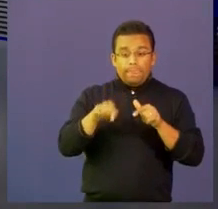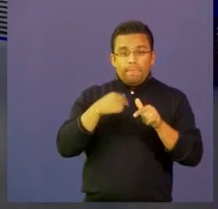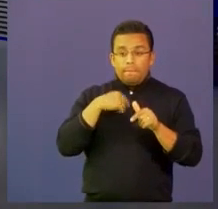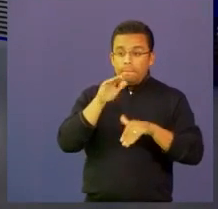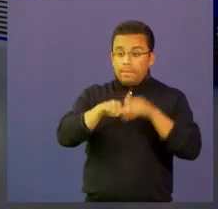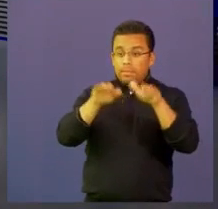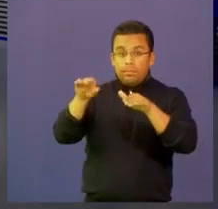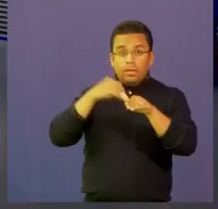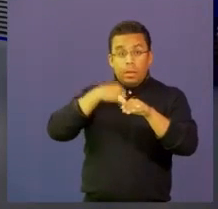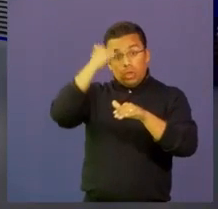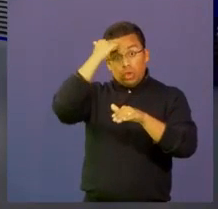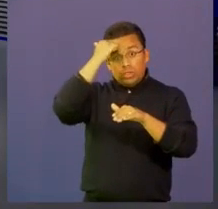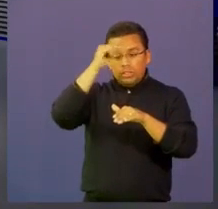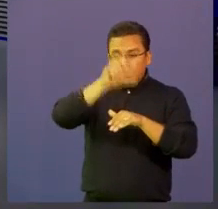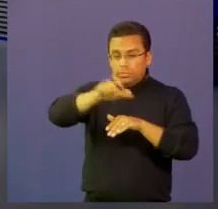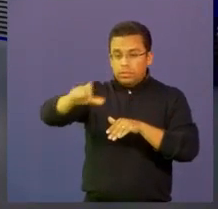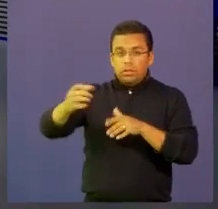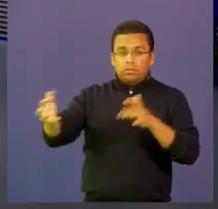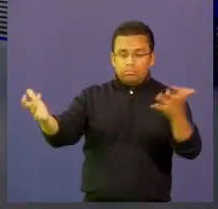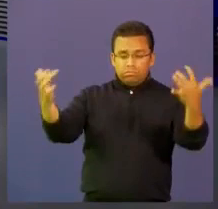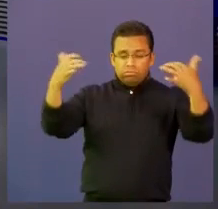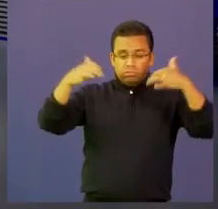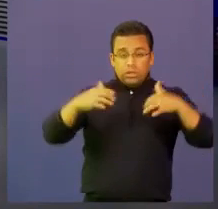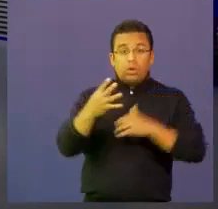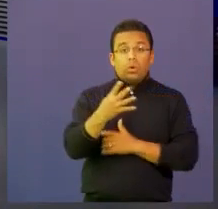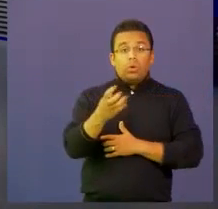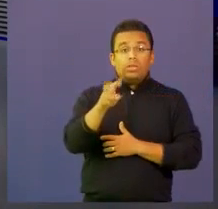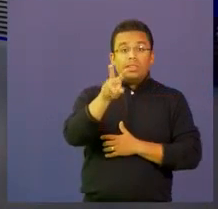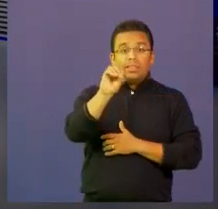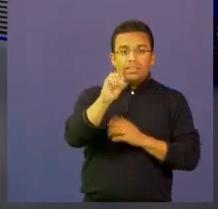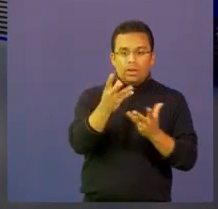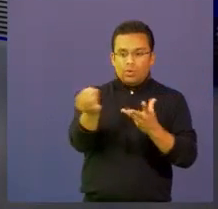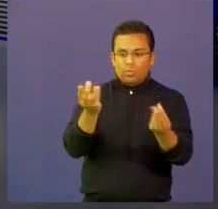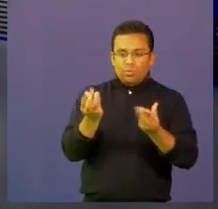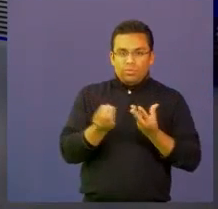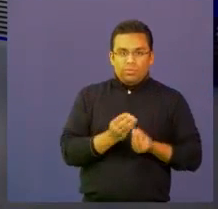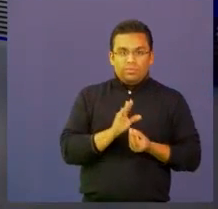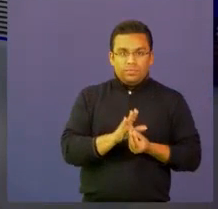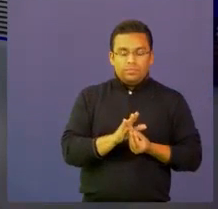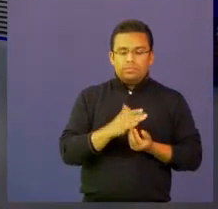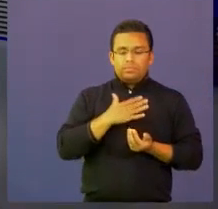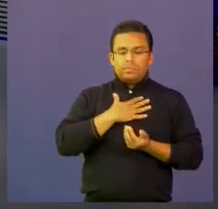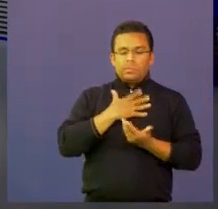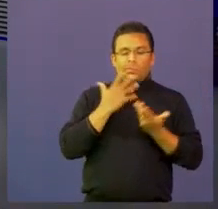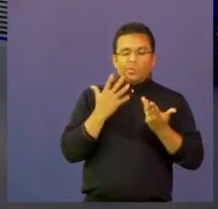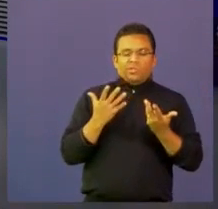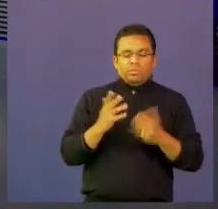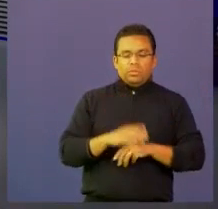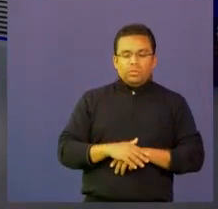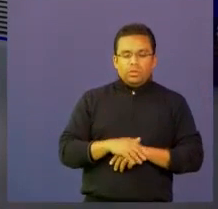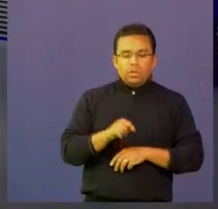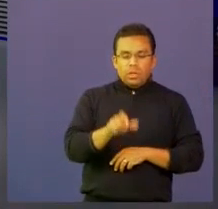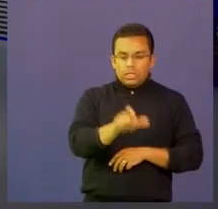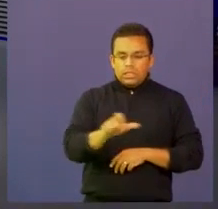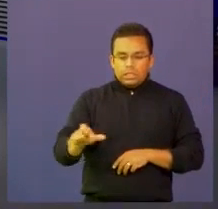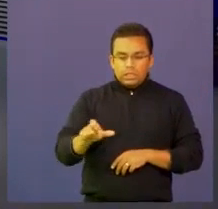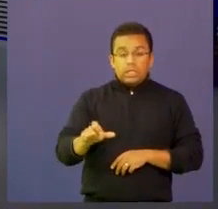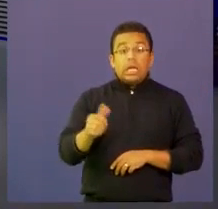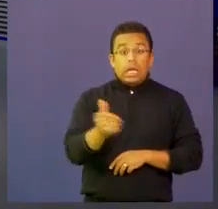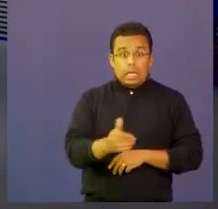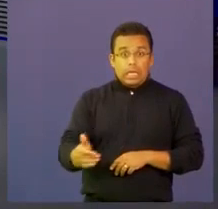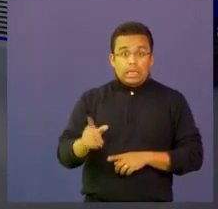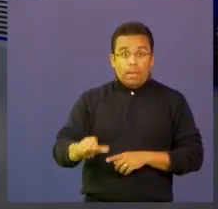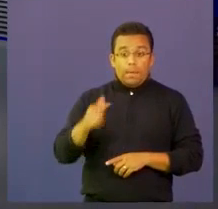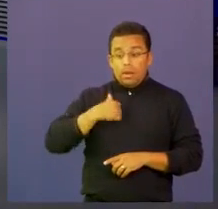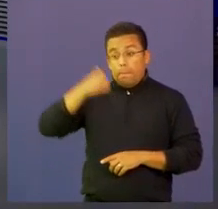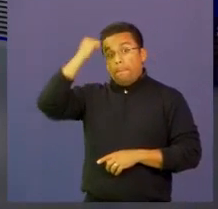docentes. nos presentaron 470 equipos y esta vez pensamos en cómo los niños con el maestro, pero también con alguien de la comunidad